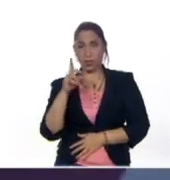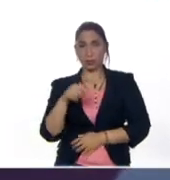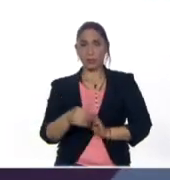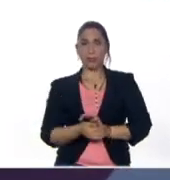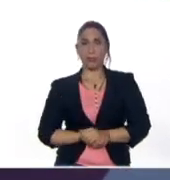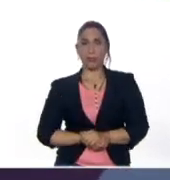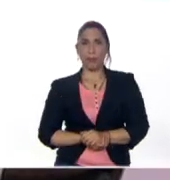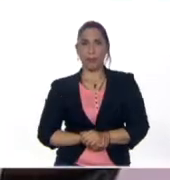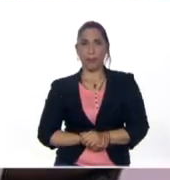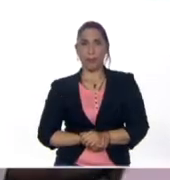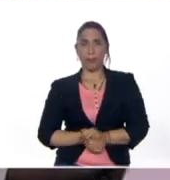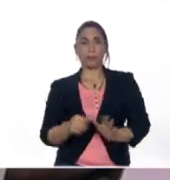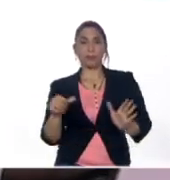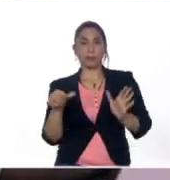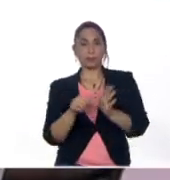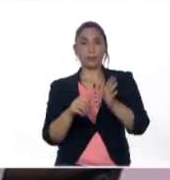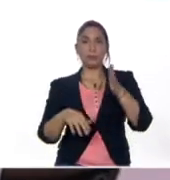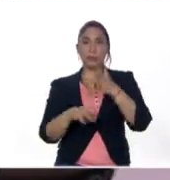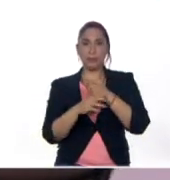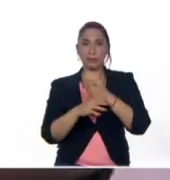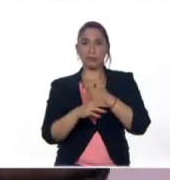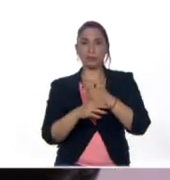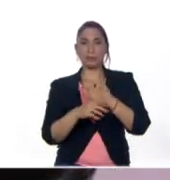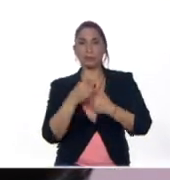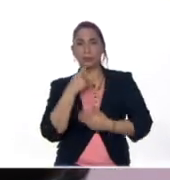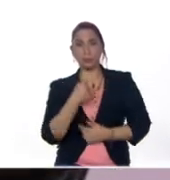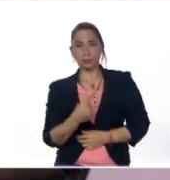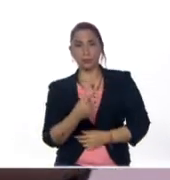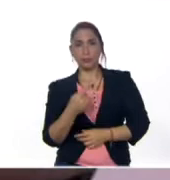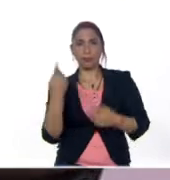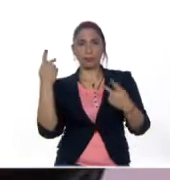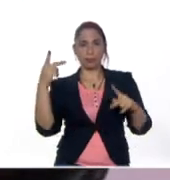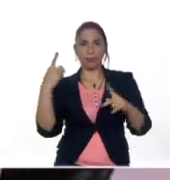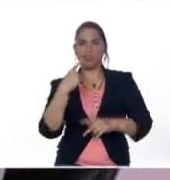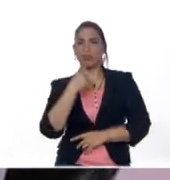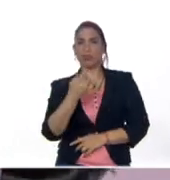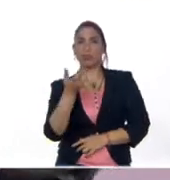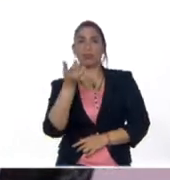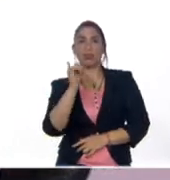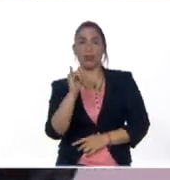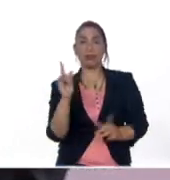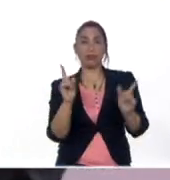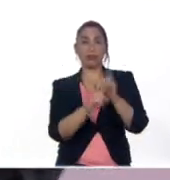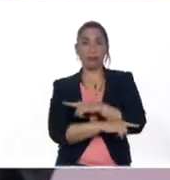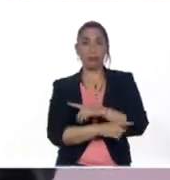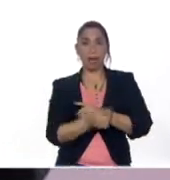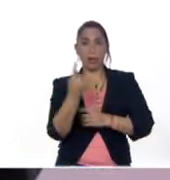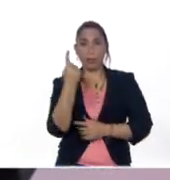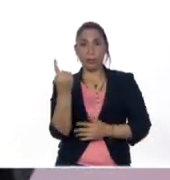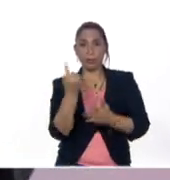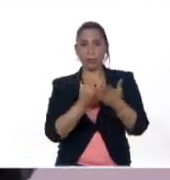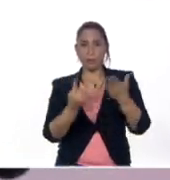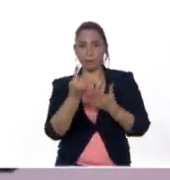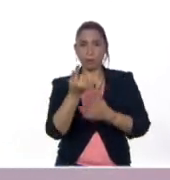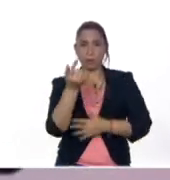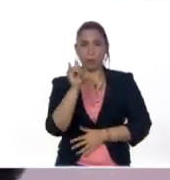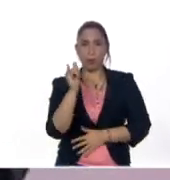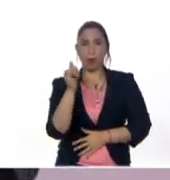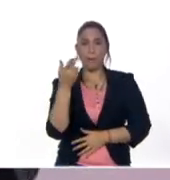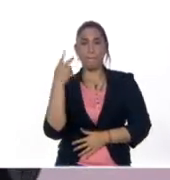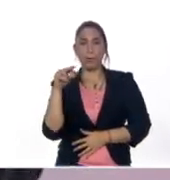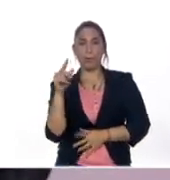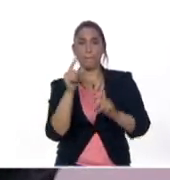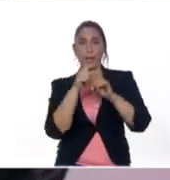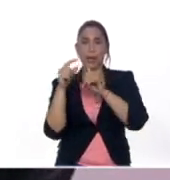regleta donde le vamos a ir dictando el párrafo y le vamos a decir que hay que sustituir un dibujo que aparece por la